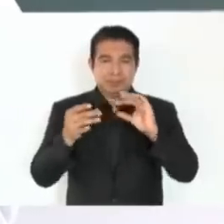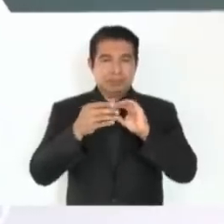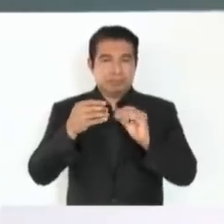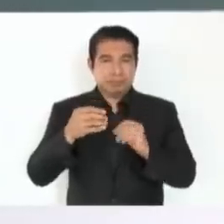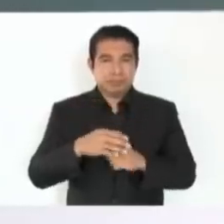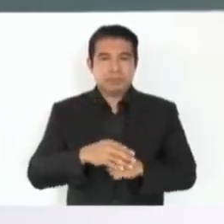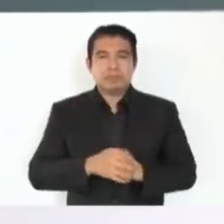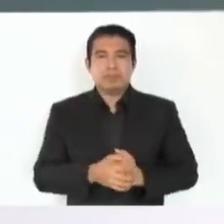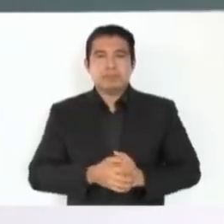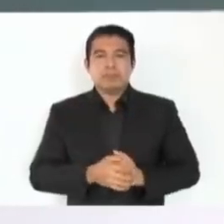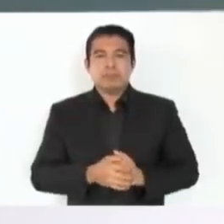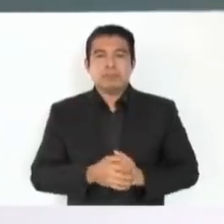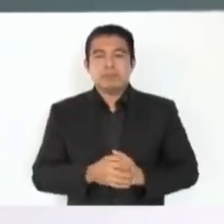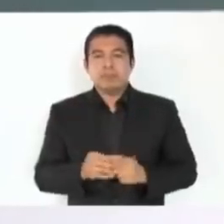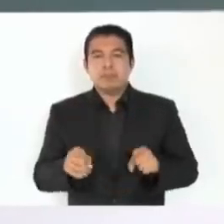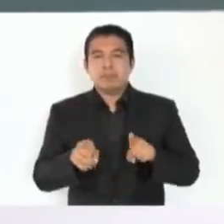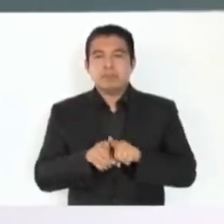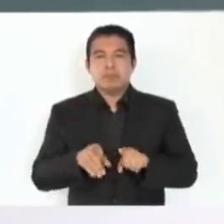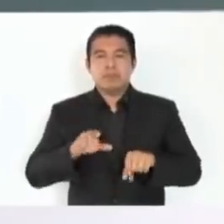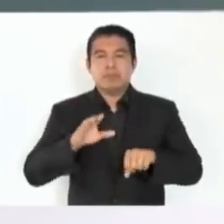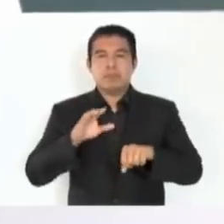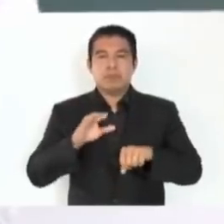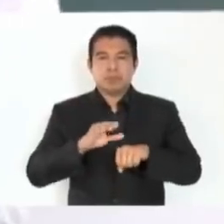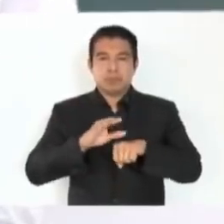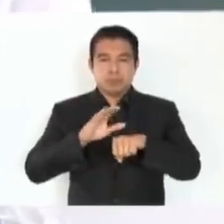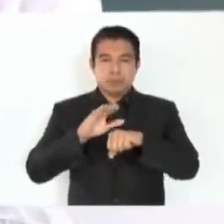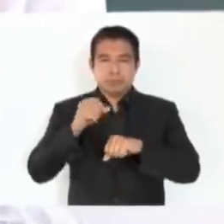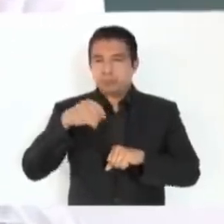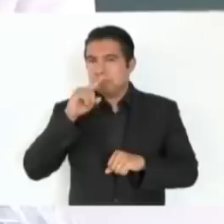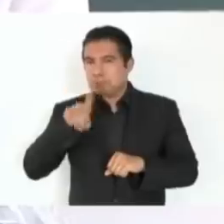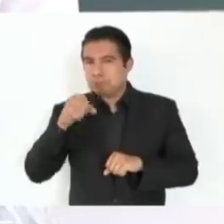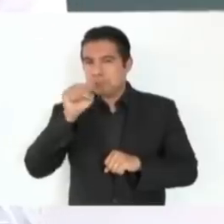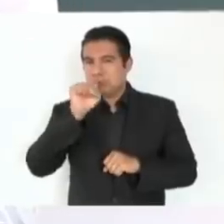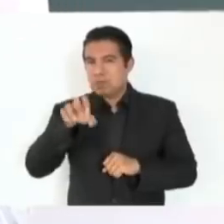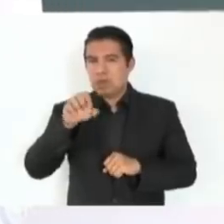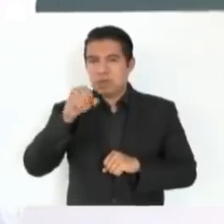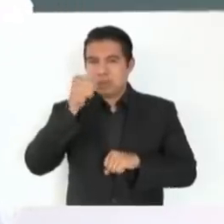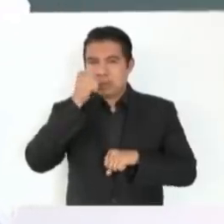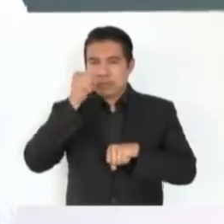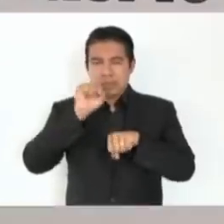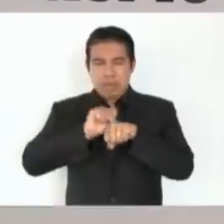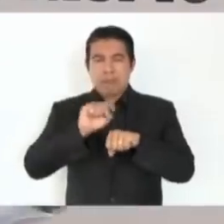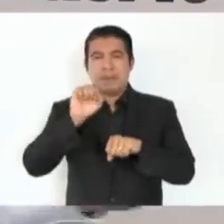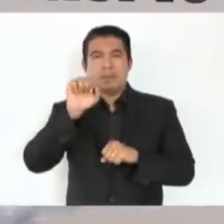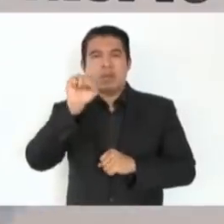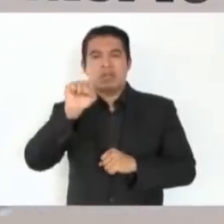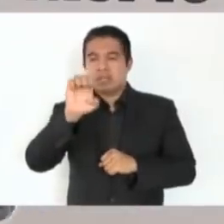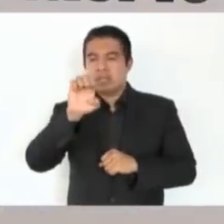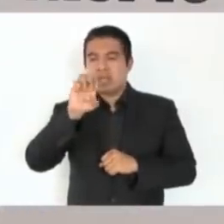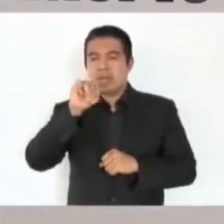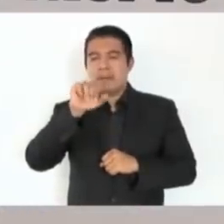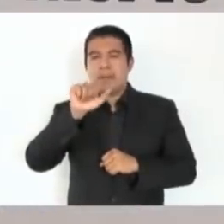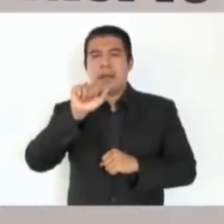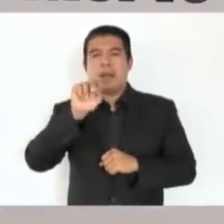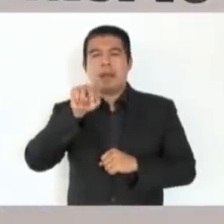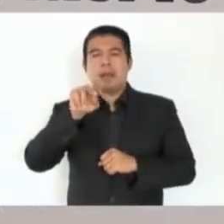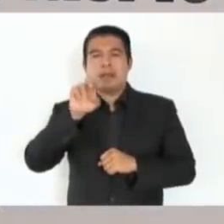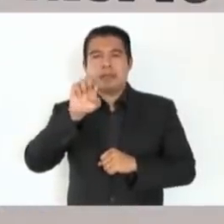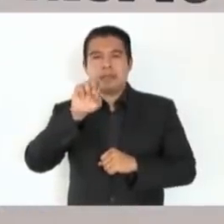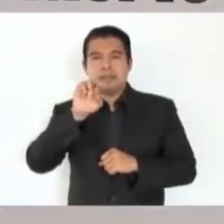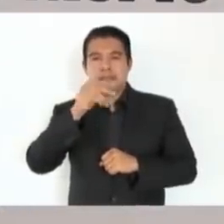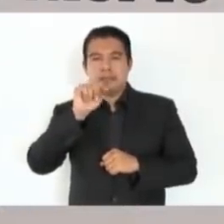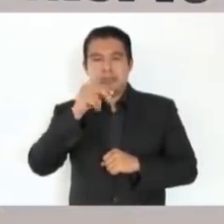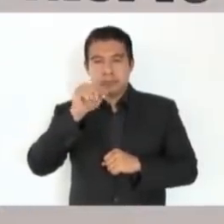la secretaria de Medio Ambiente, que fue la que inició el programa